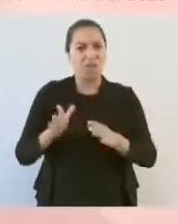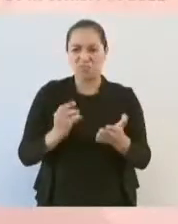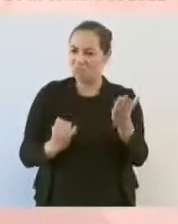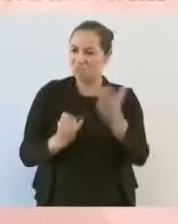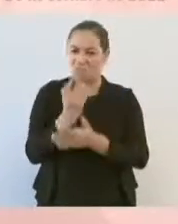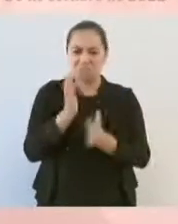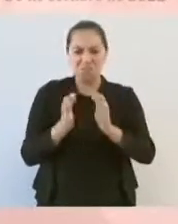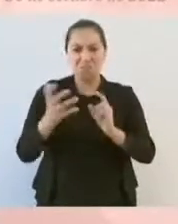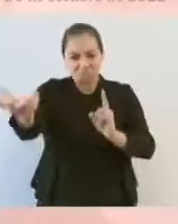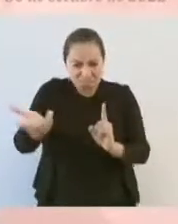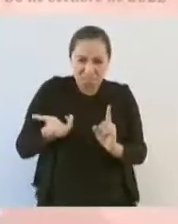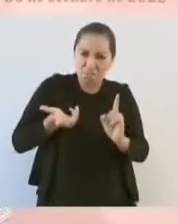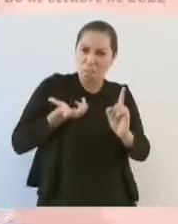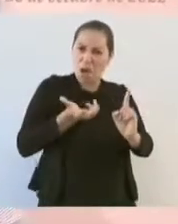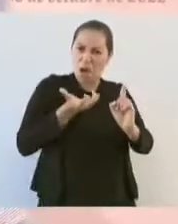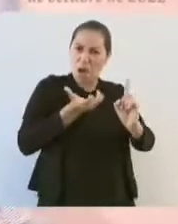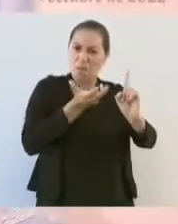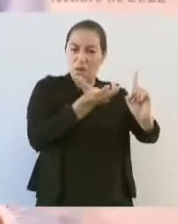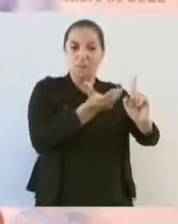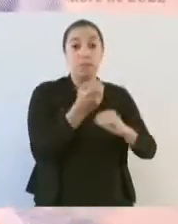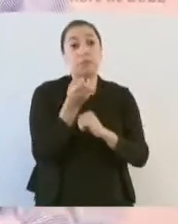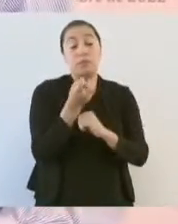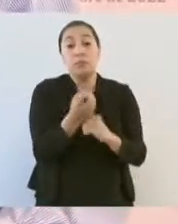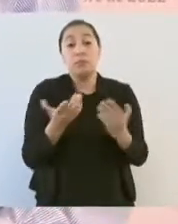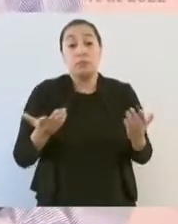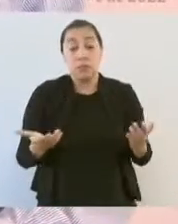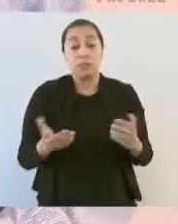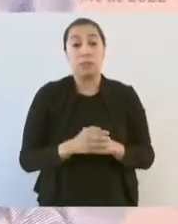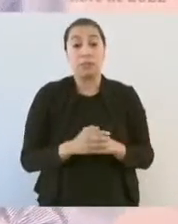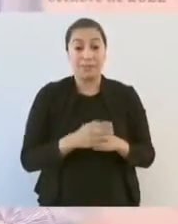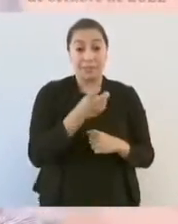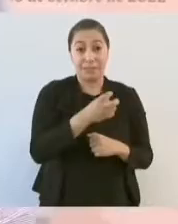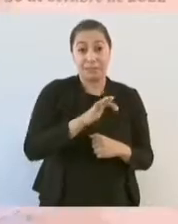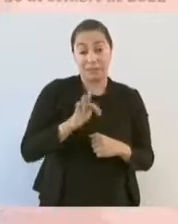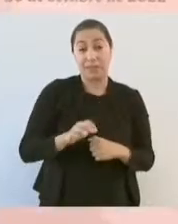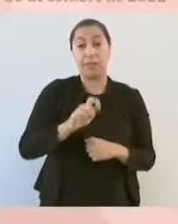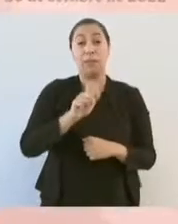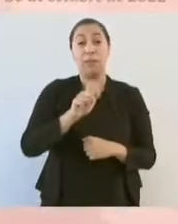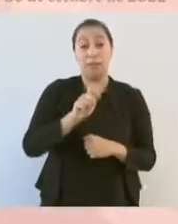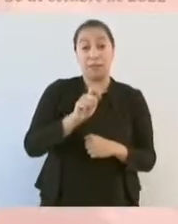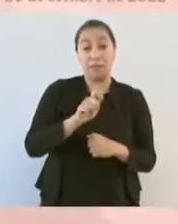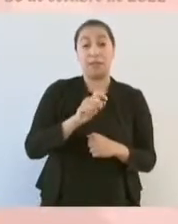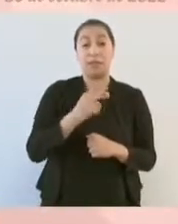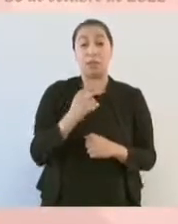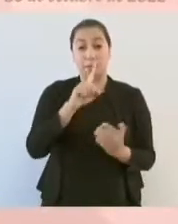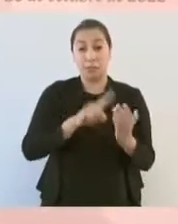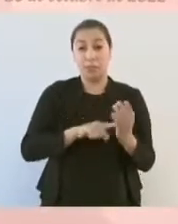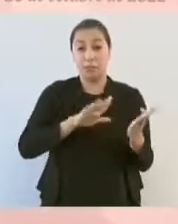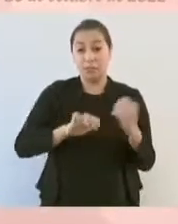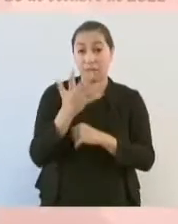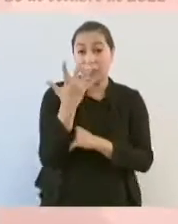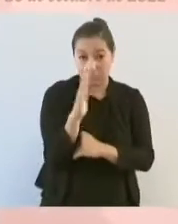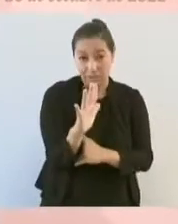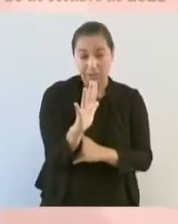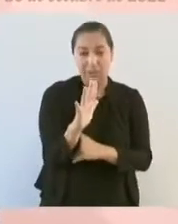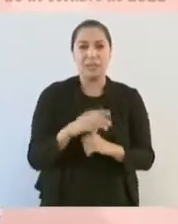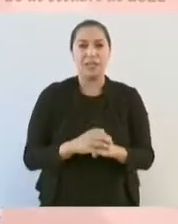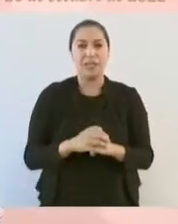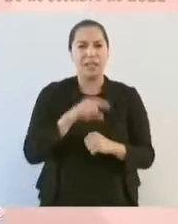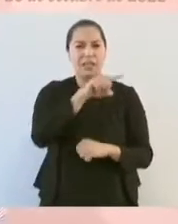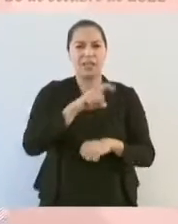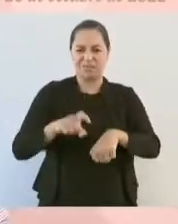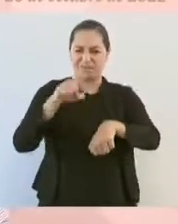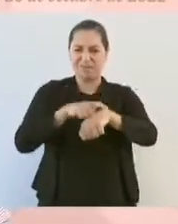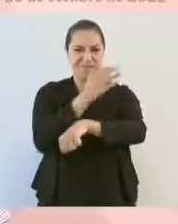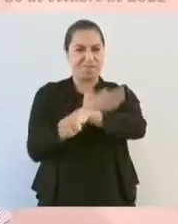de manera abierta, el 20 de noviembre de 1910, desde